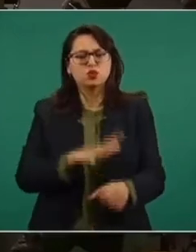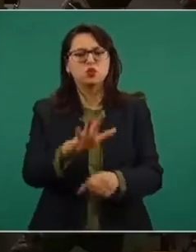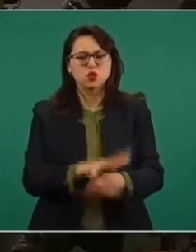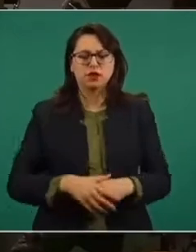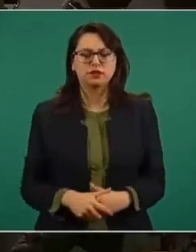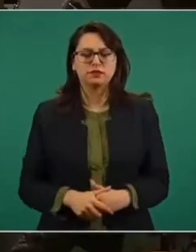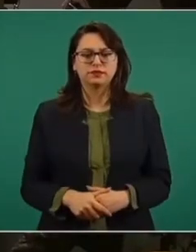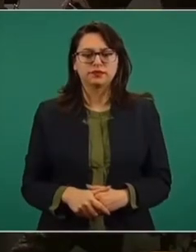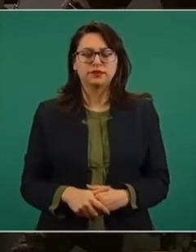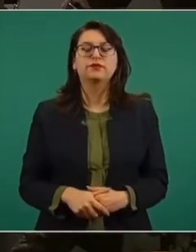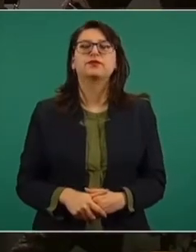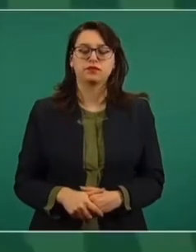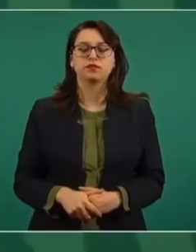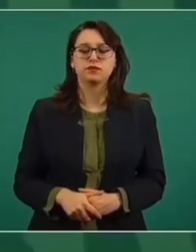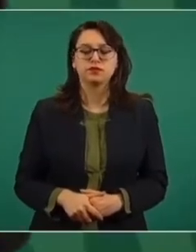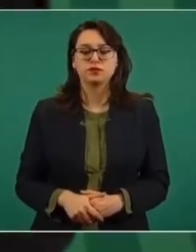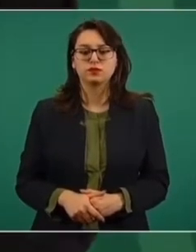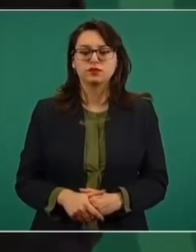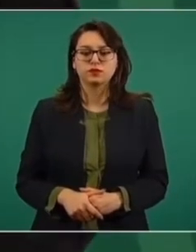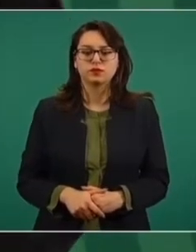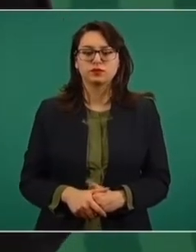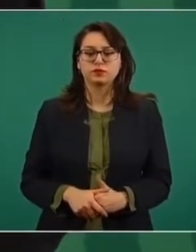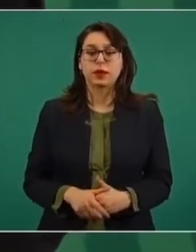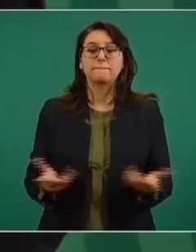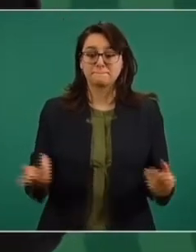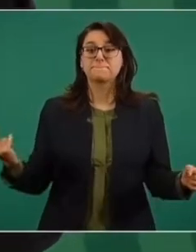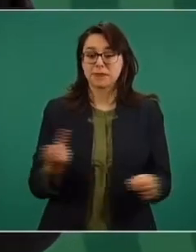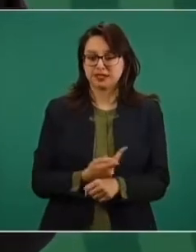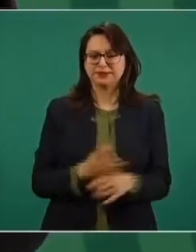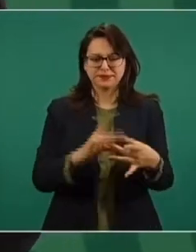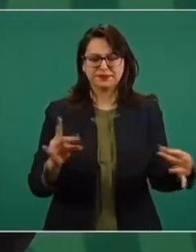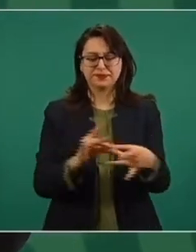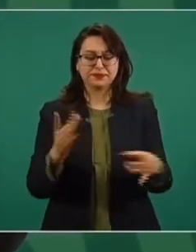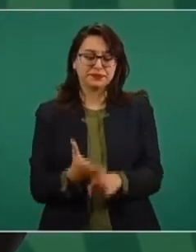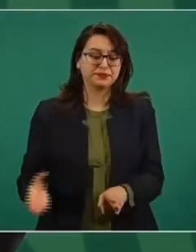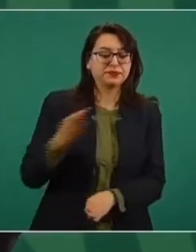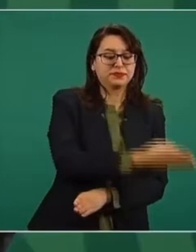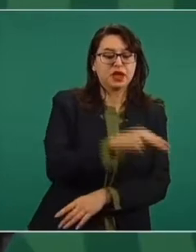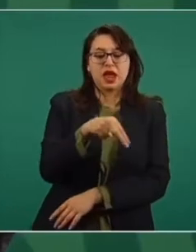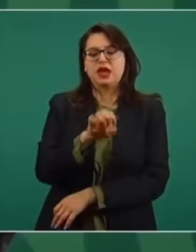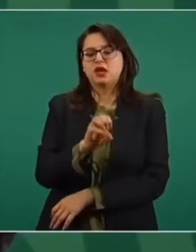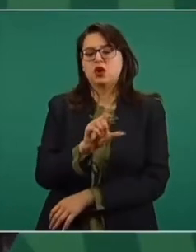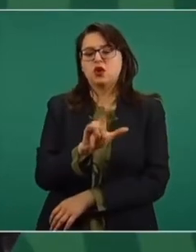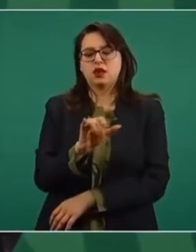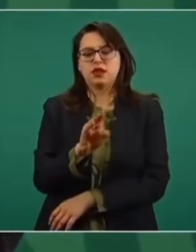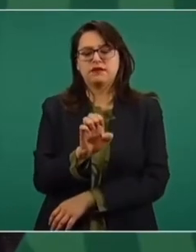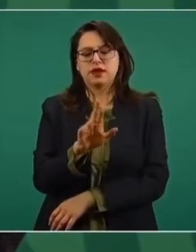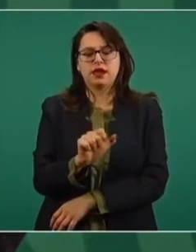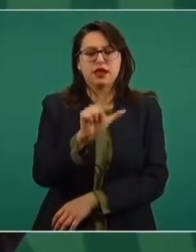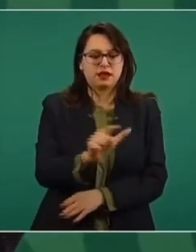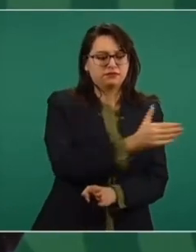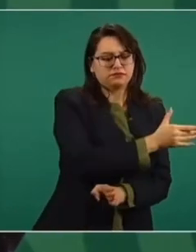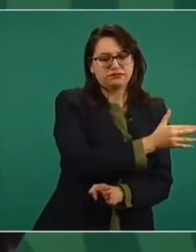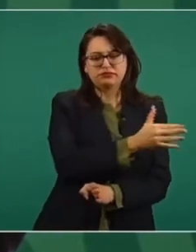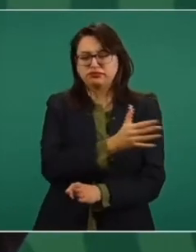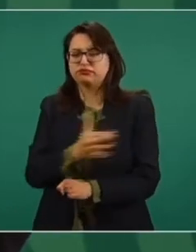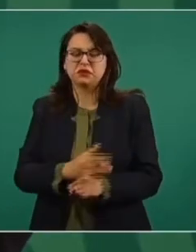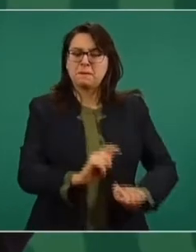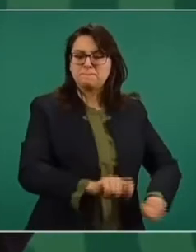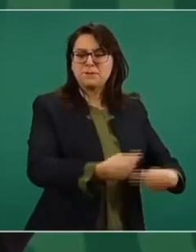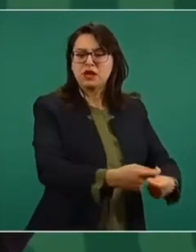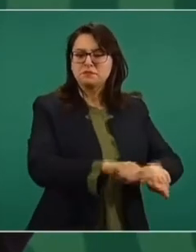Lo que está sucediendo es que durante el periodo neoliberal, ya lo he dicho en otras ocasiones, se privilegió